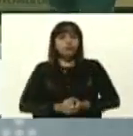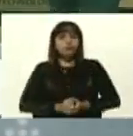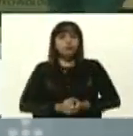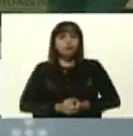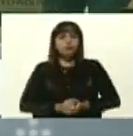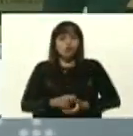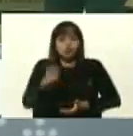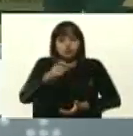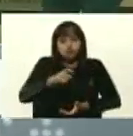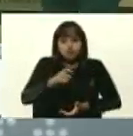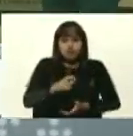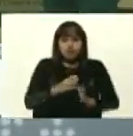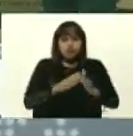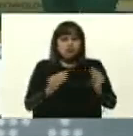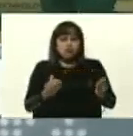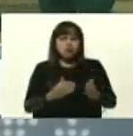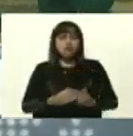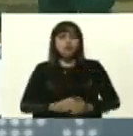insumos y todo esto,